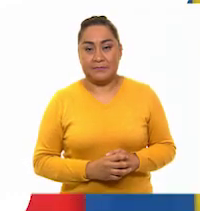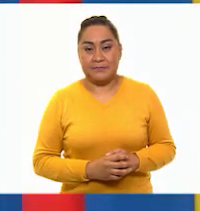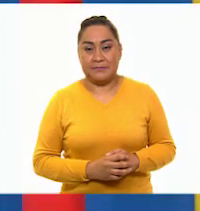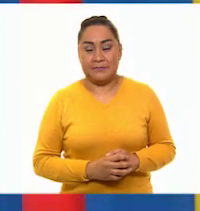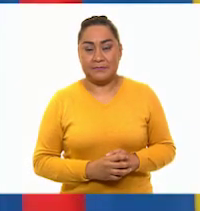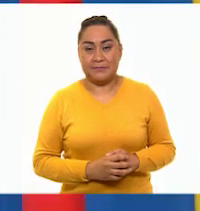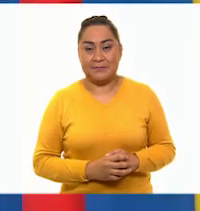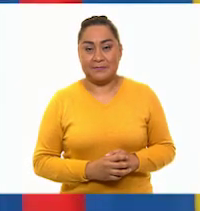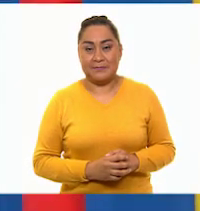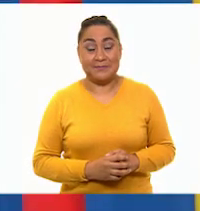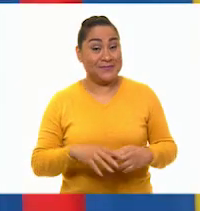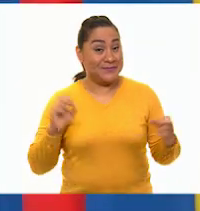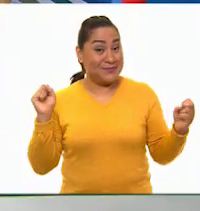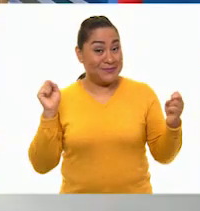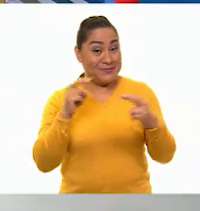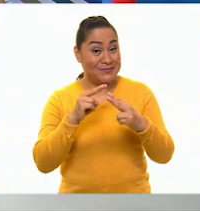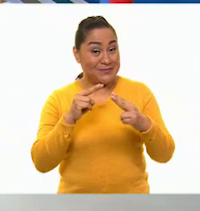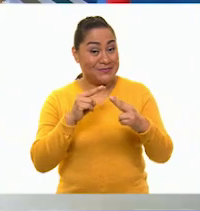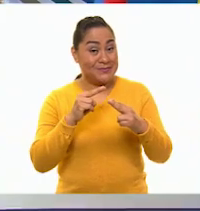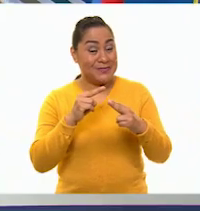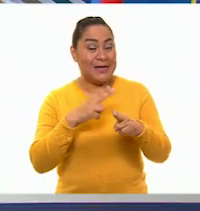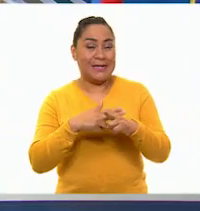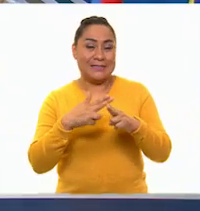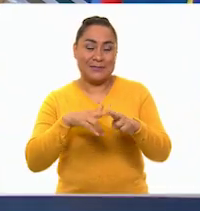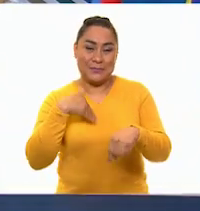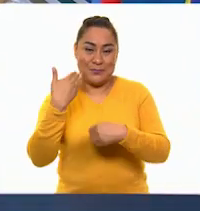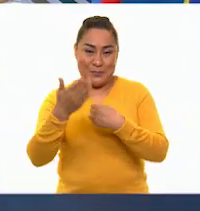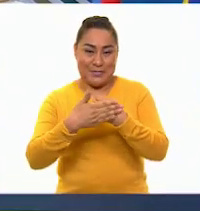Nos vemos hasta la próxima.